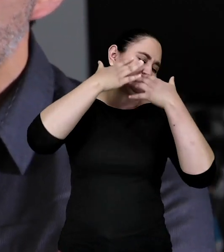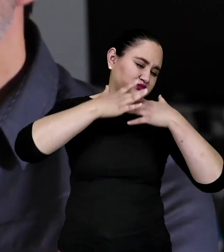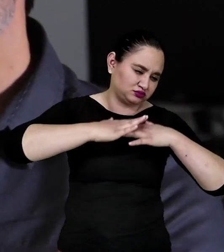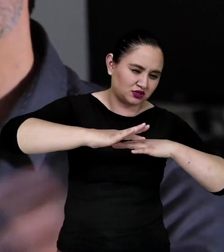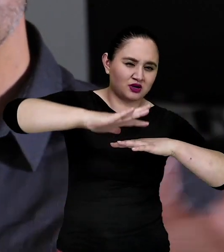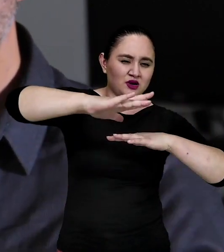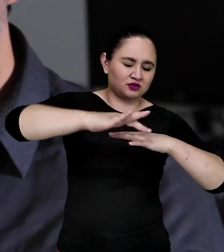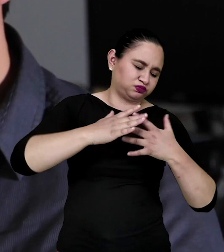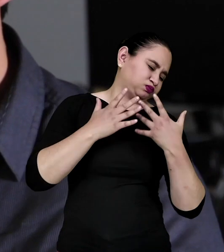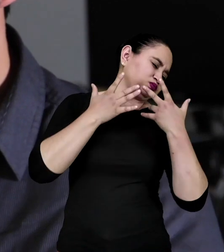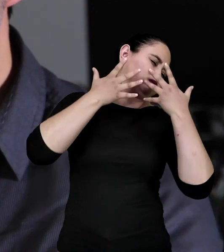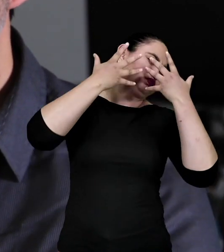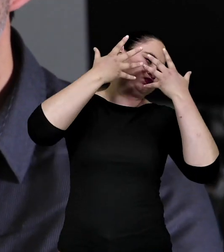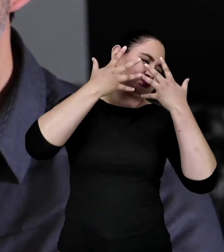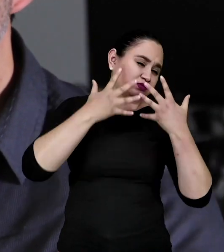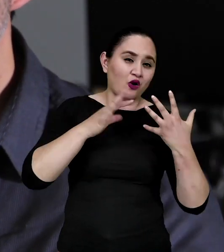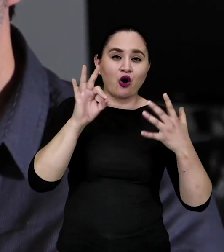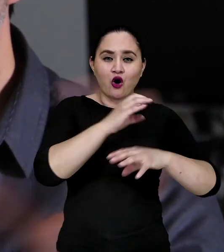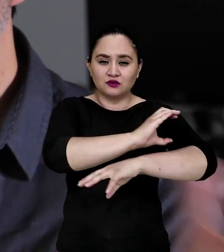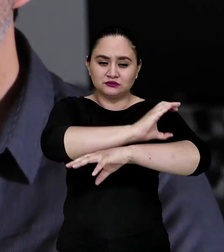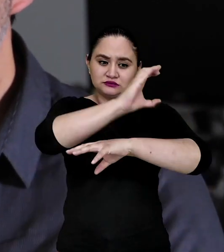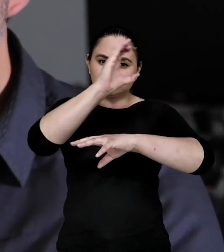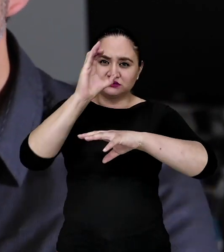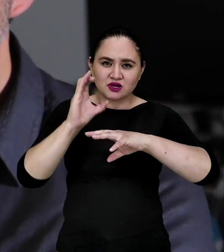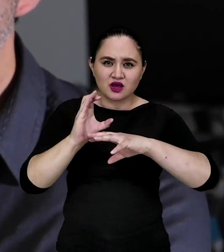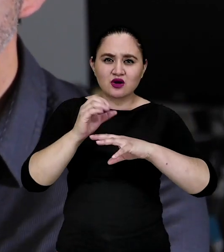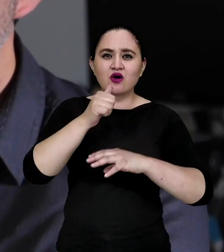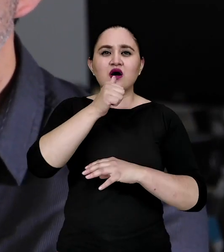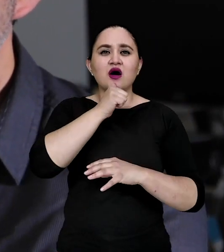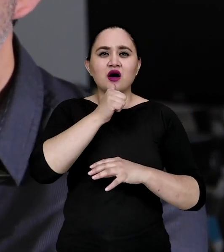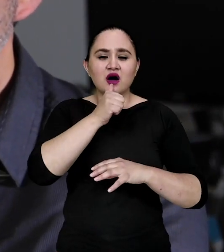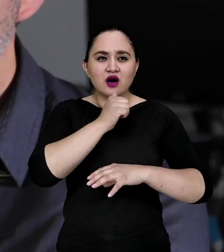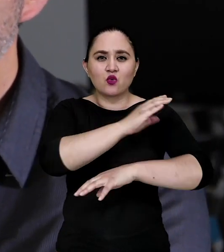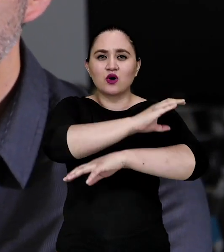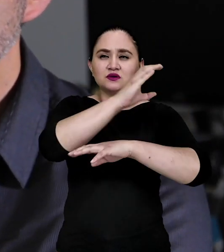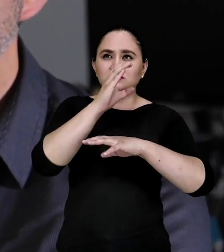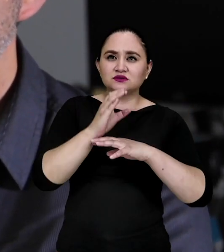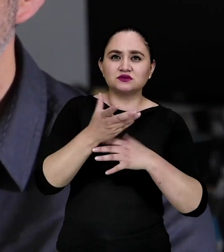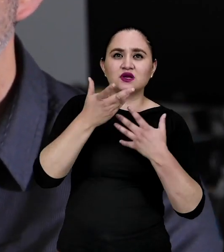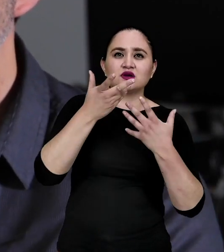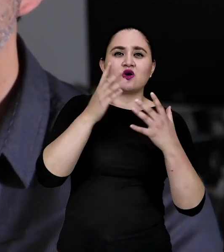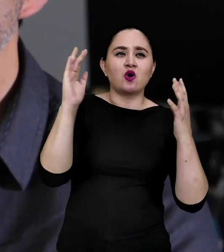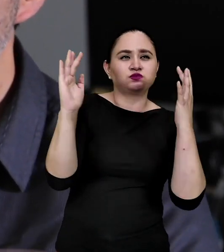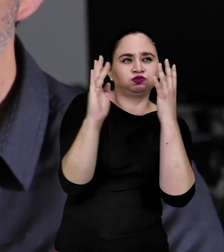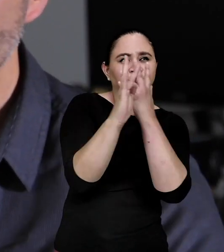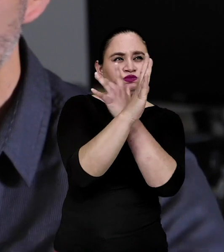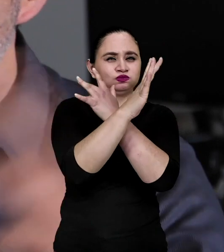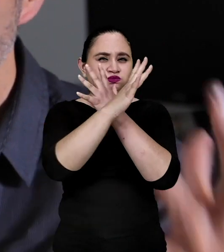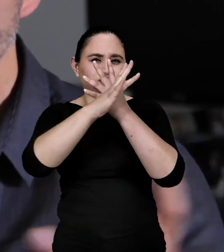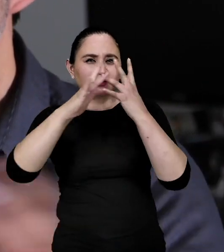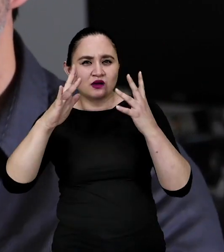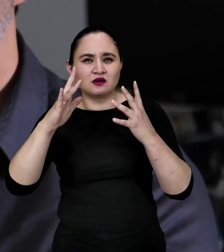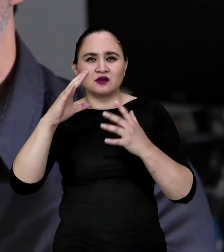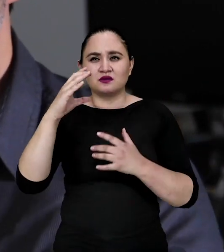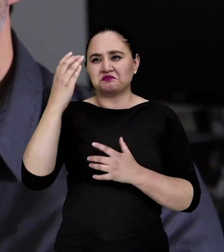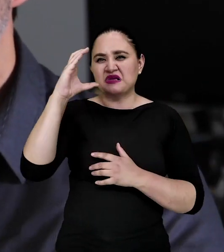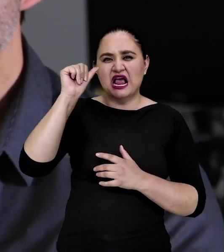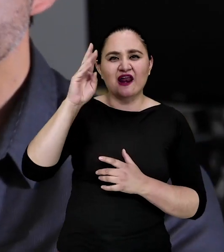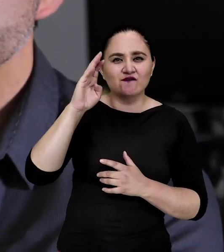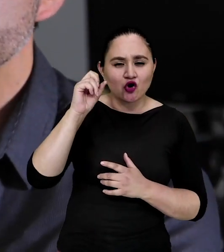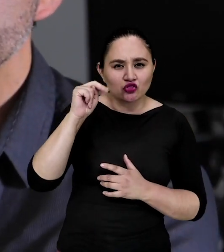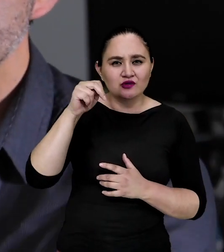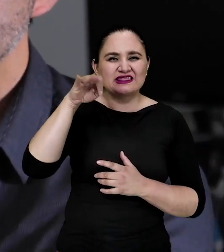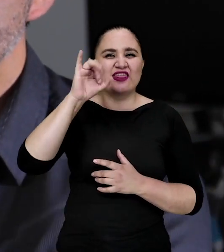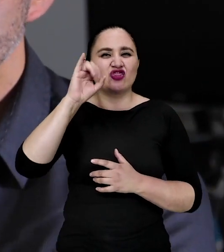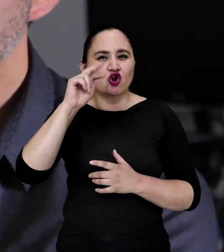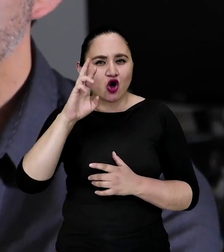El aire, el agua, los ciclos del agua, mejor dicho, están conectados, los ciclos del nitrógeno, el carbono. Es algo